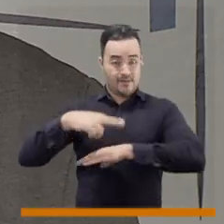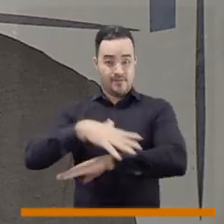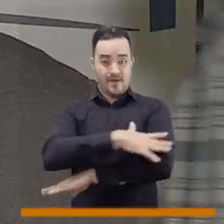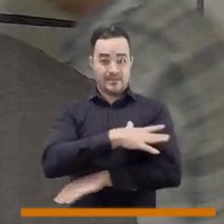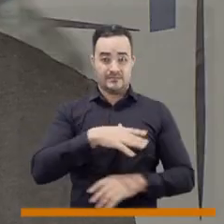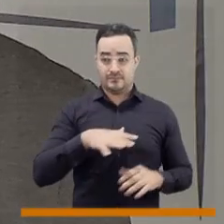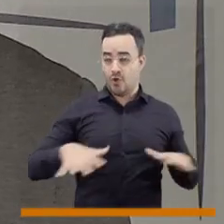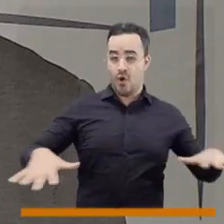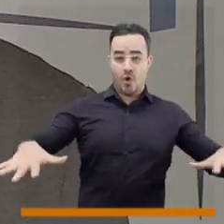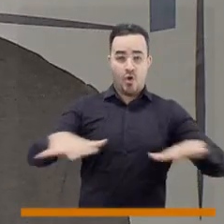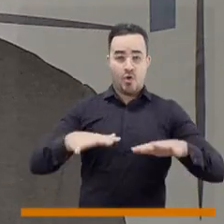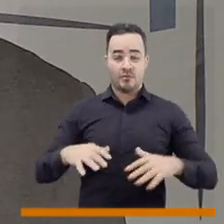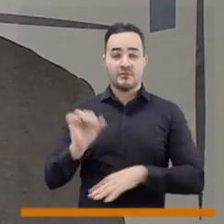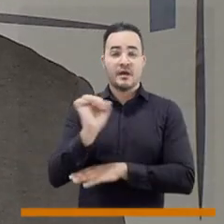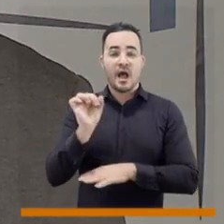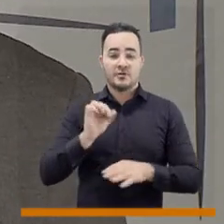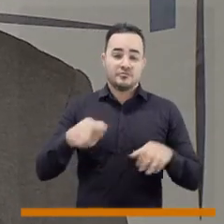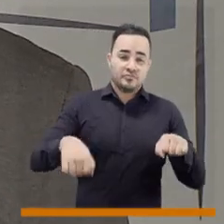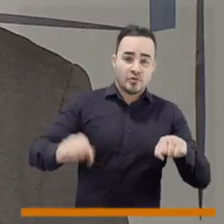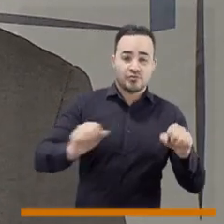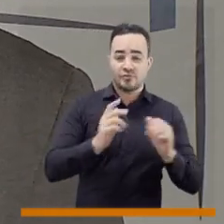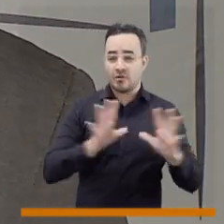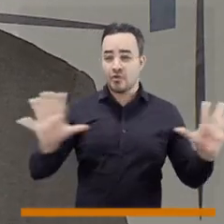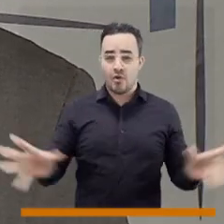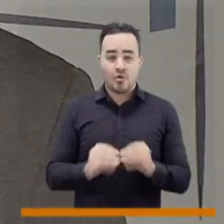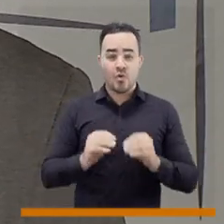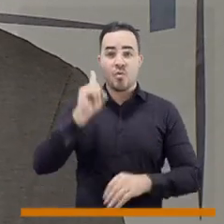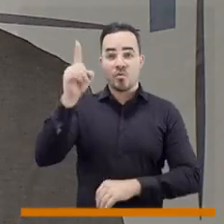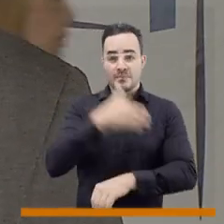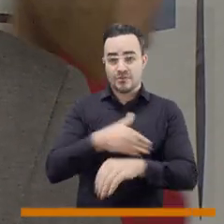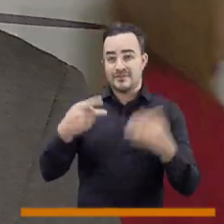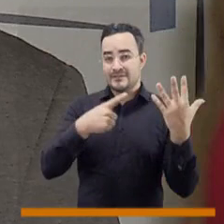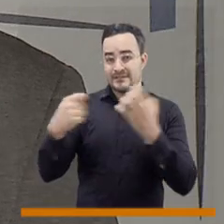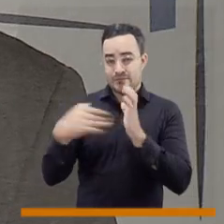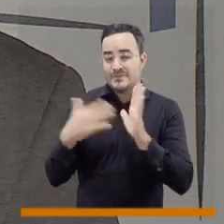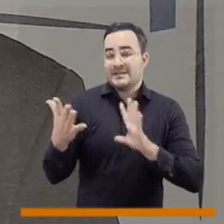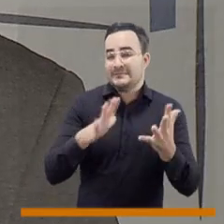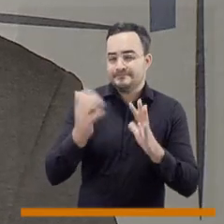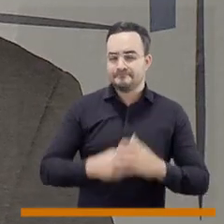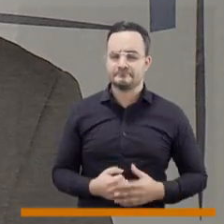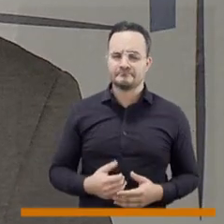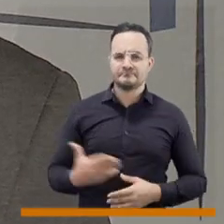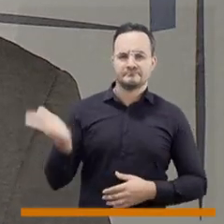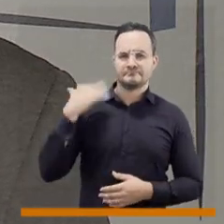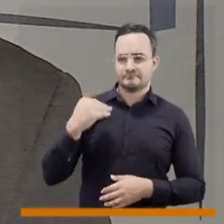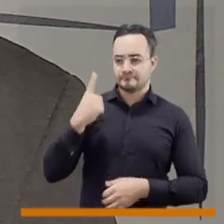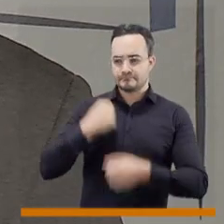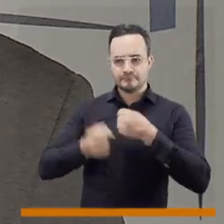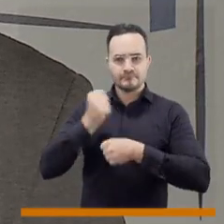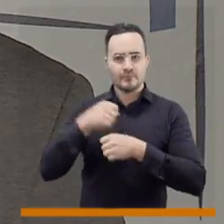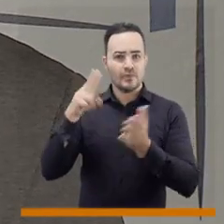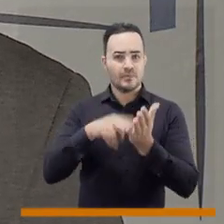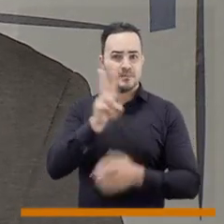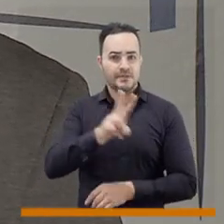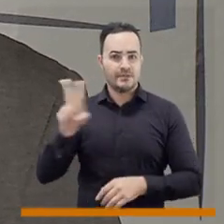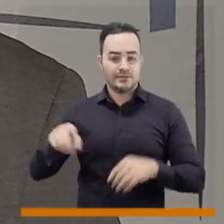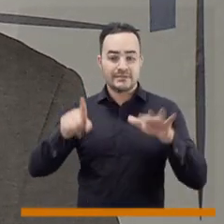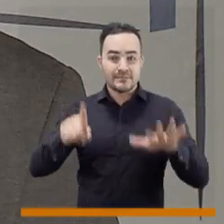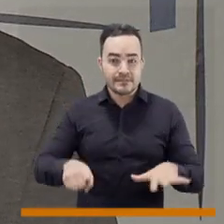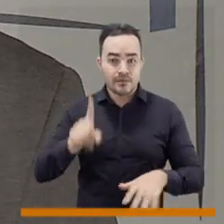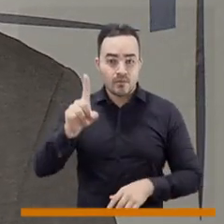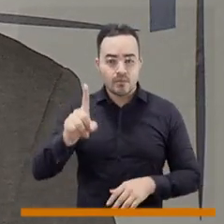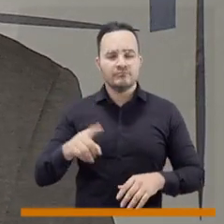millón ochocientos mil vehículos. Solamente en el primer semestre del año pasado, del 2022,